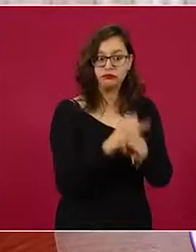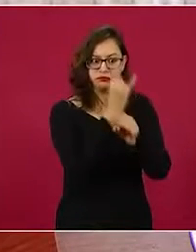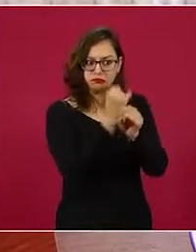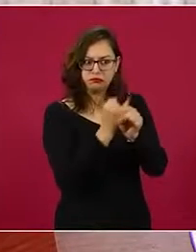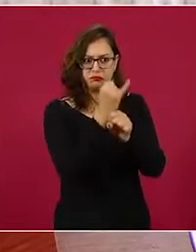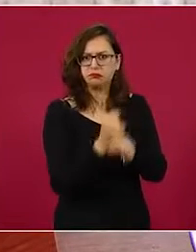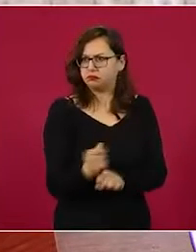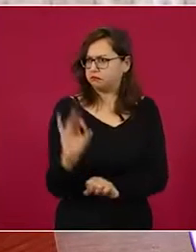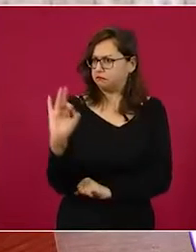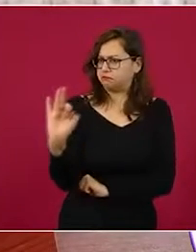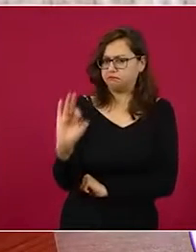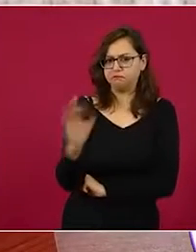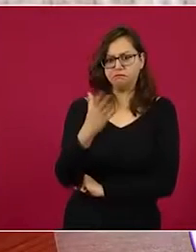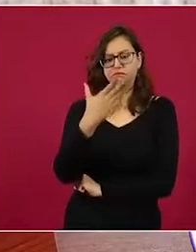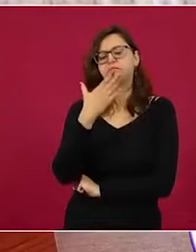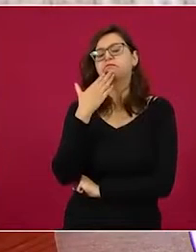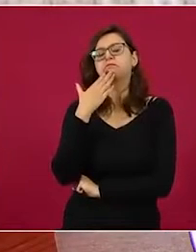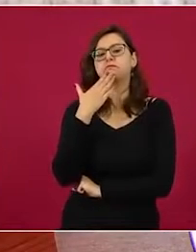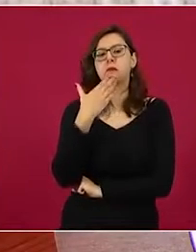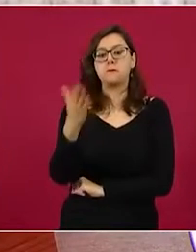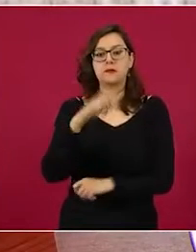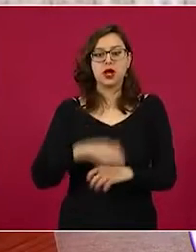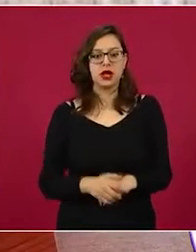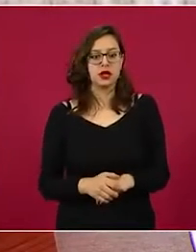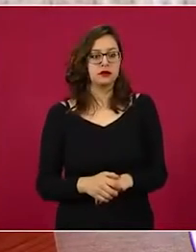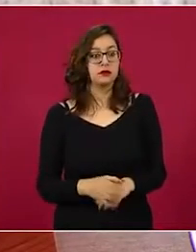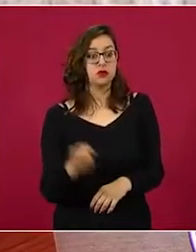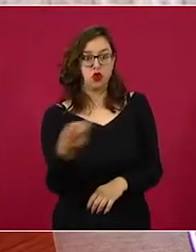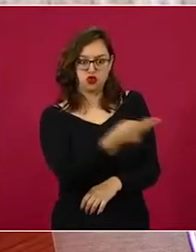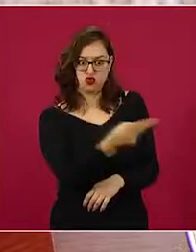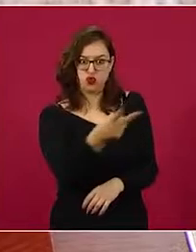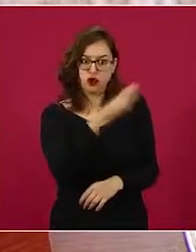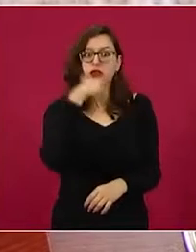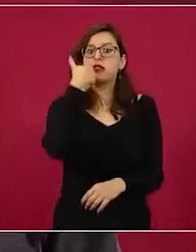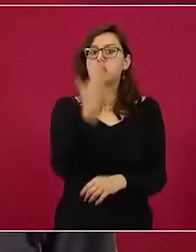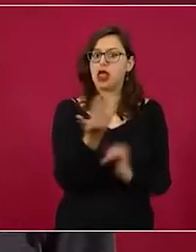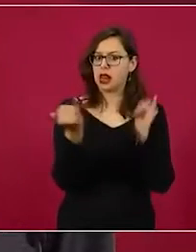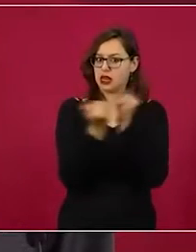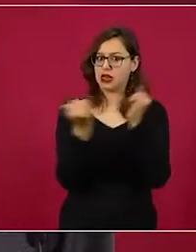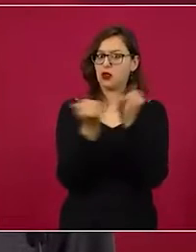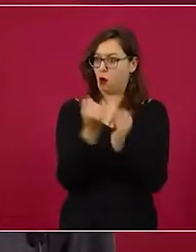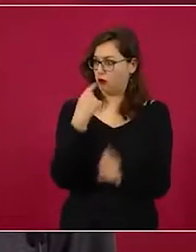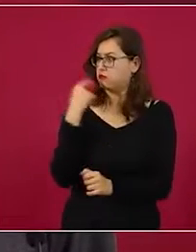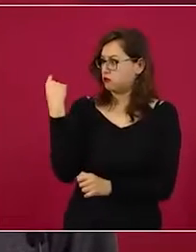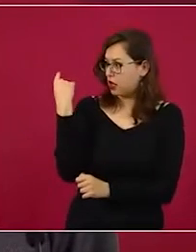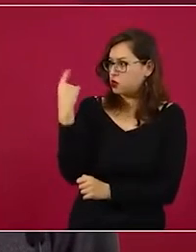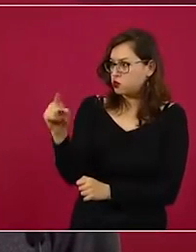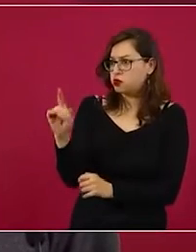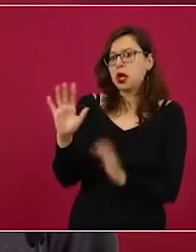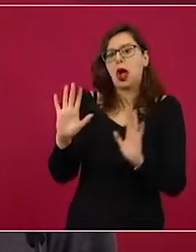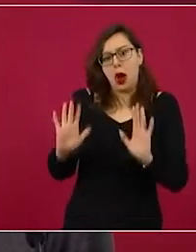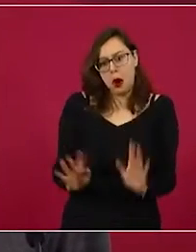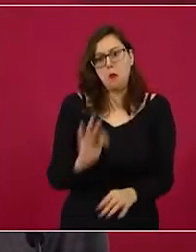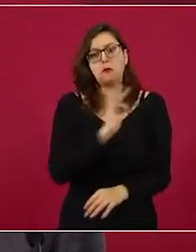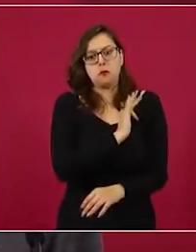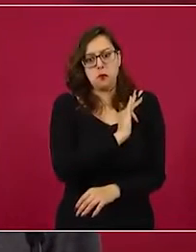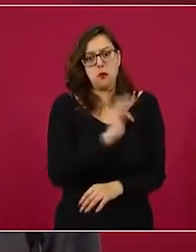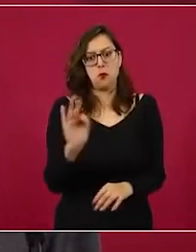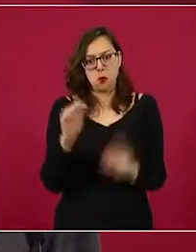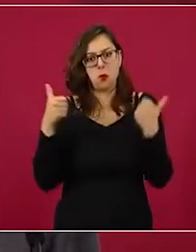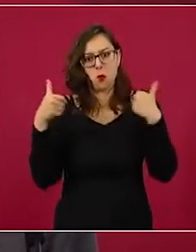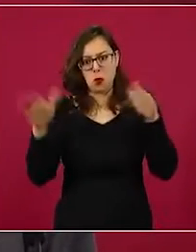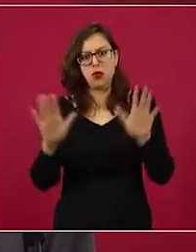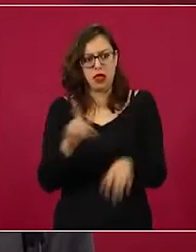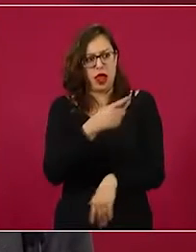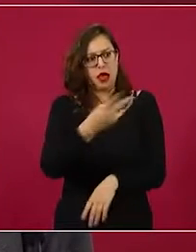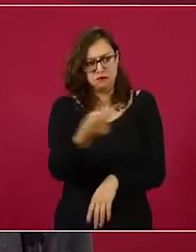desean, que hagan lo propio, yo les recomendaría que